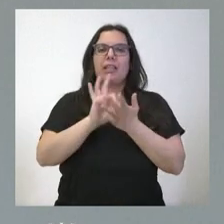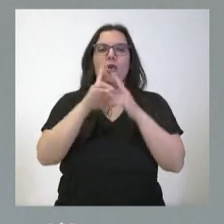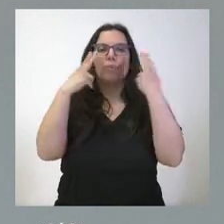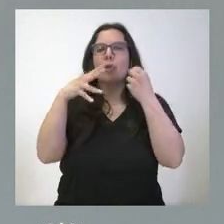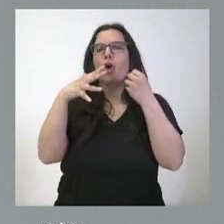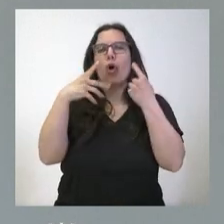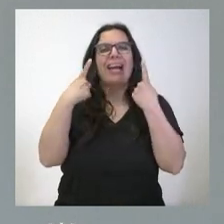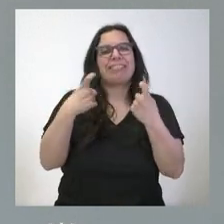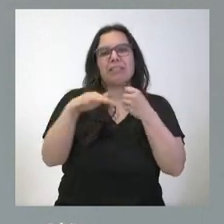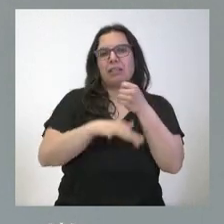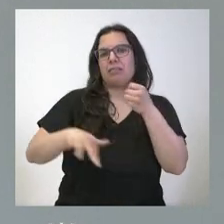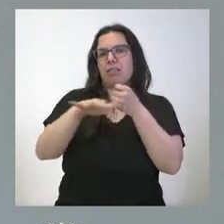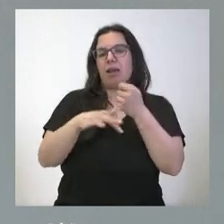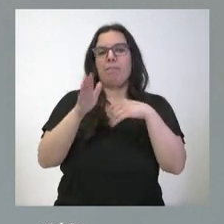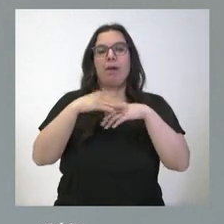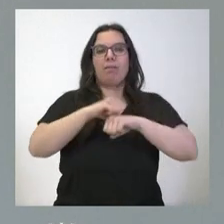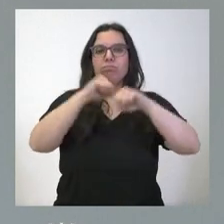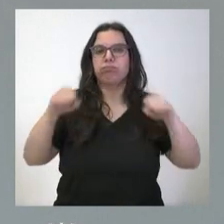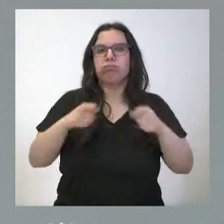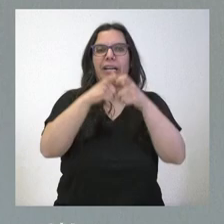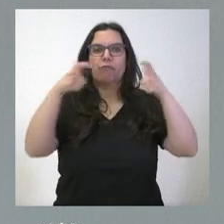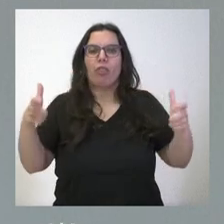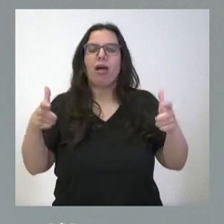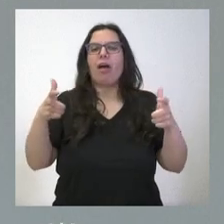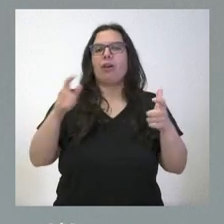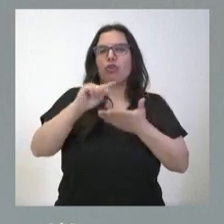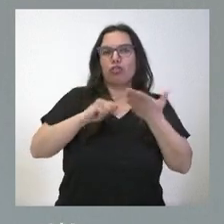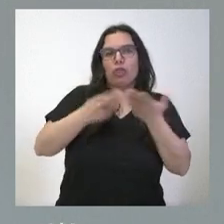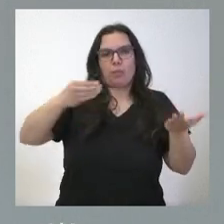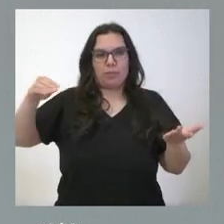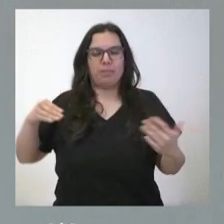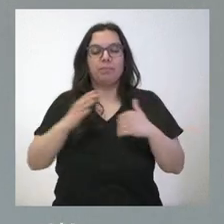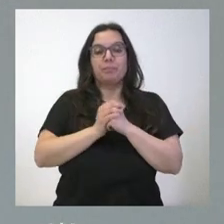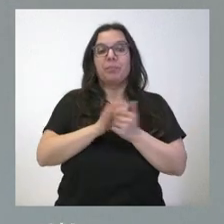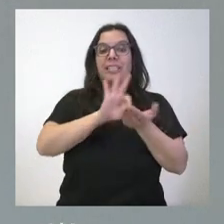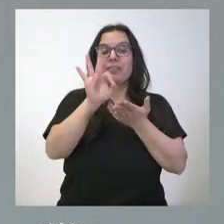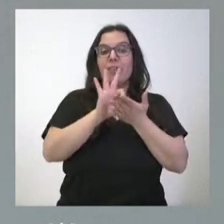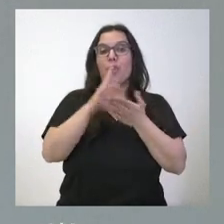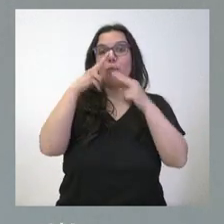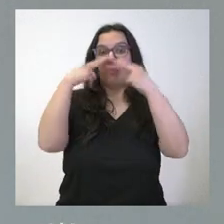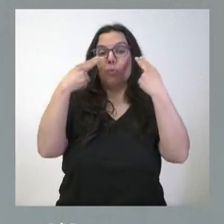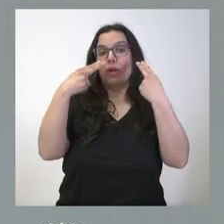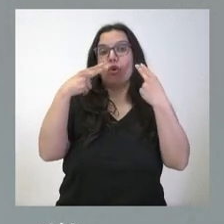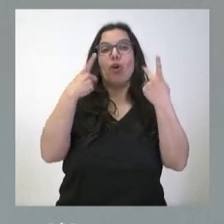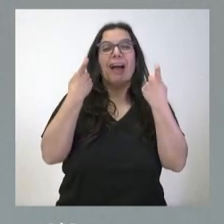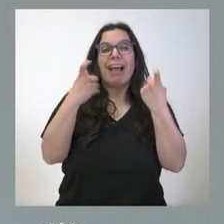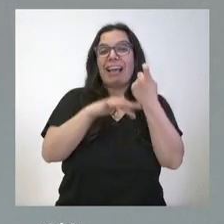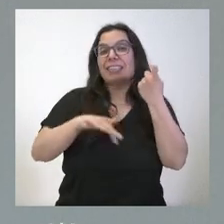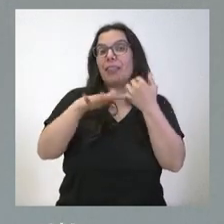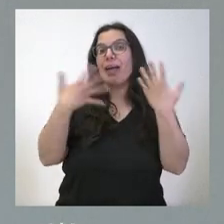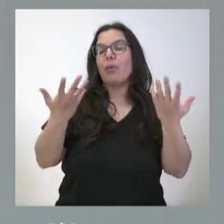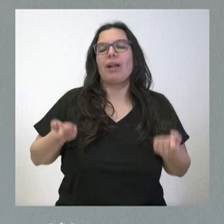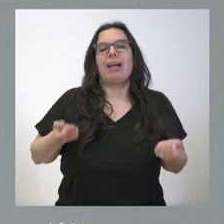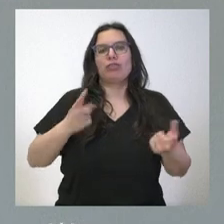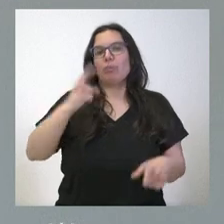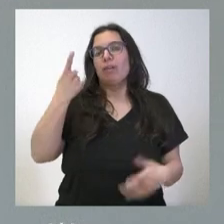en términos de reforzar y mejorar y aumentar ese operativo dentro de esos servicios públicos esenciales lógicamente el mayor gasto pues va a